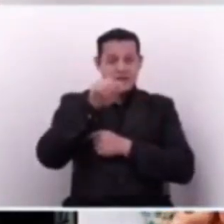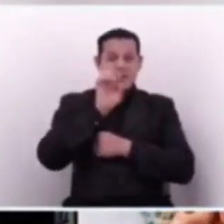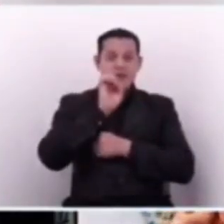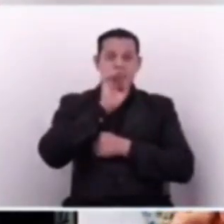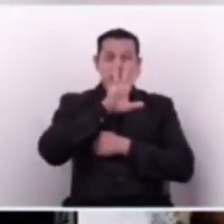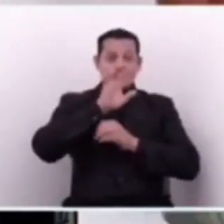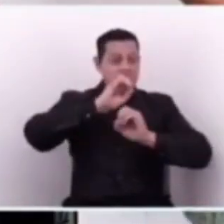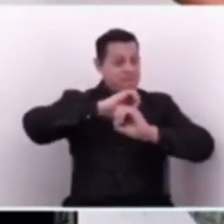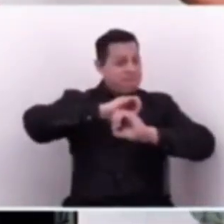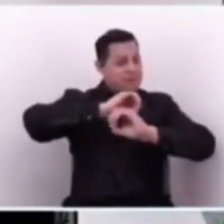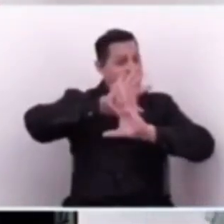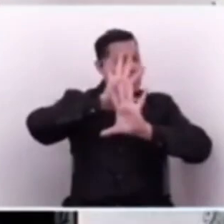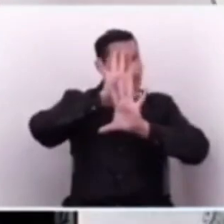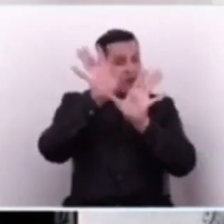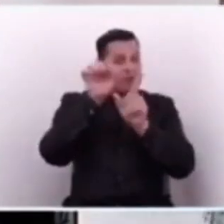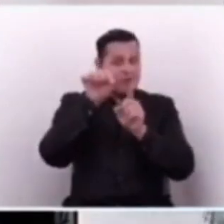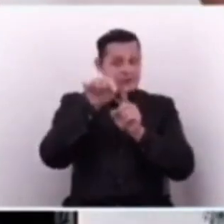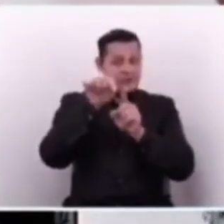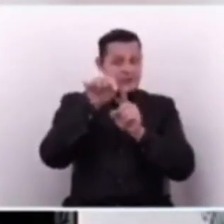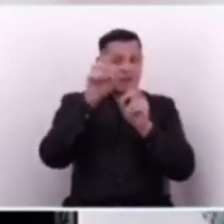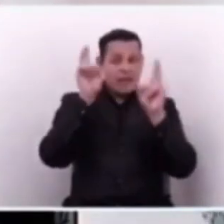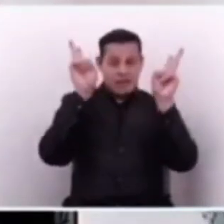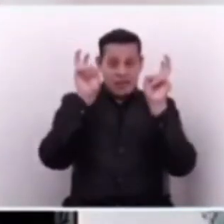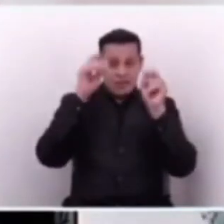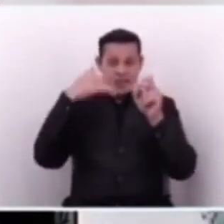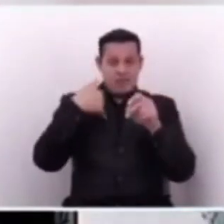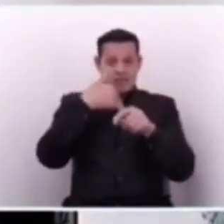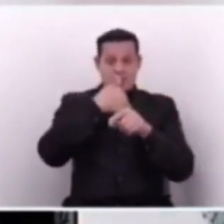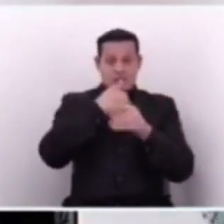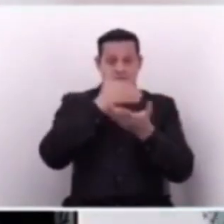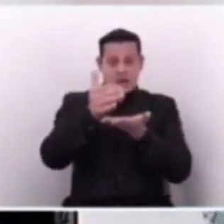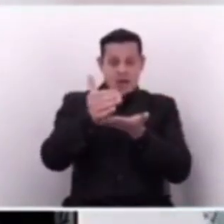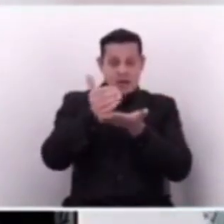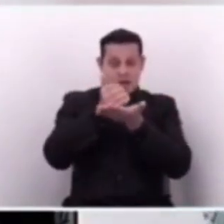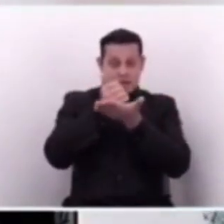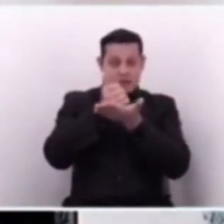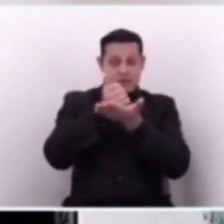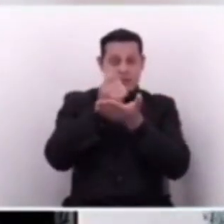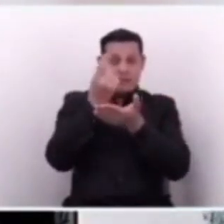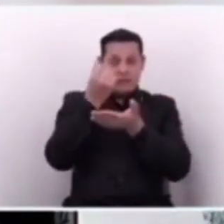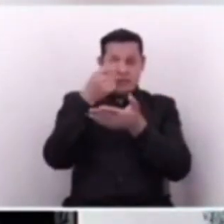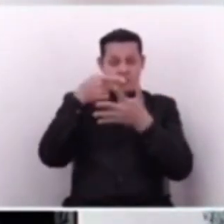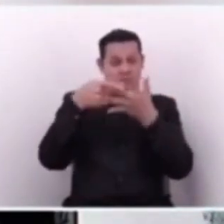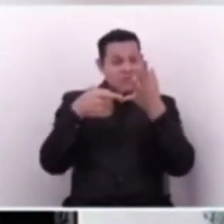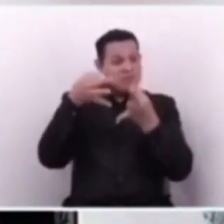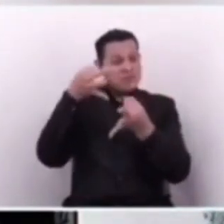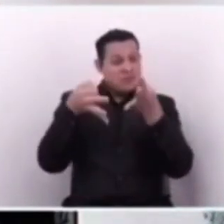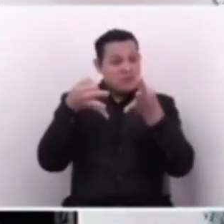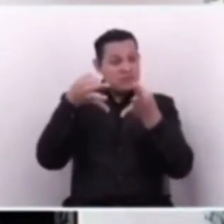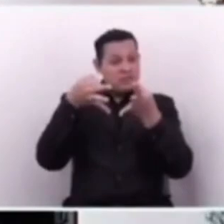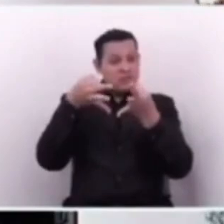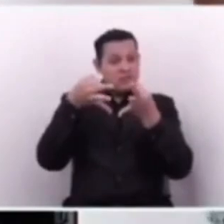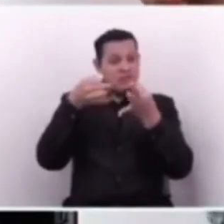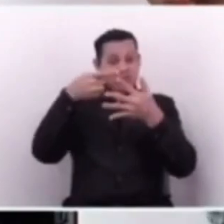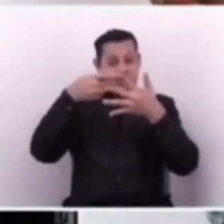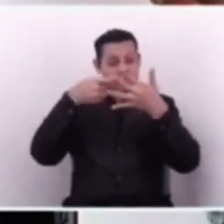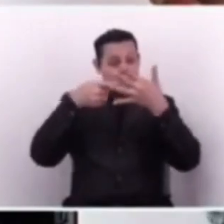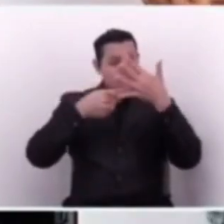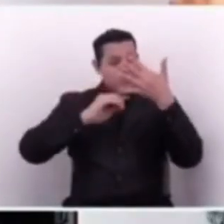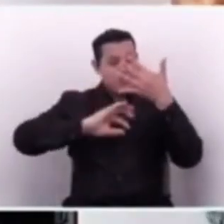ahí se dice claramente, y ojo, en este tema el Ministerio de Hacienda tiene reserva de ley por